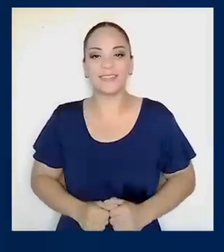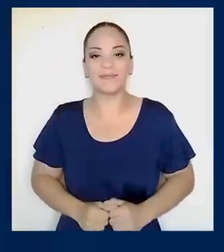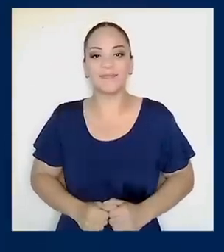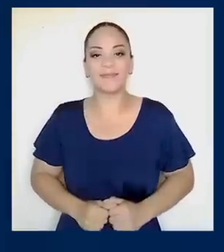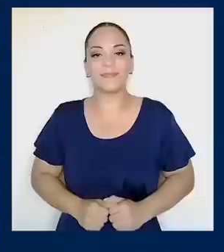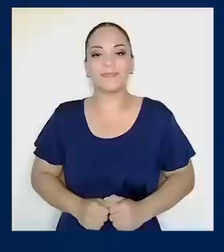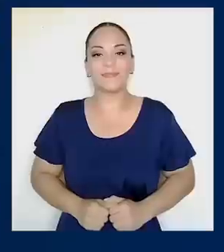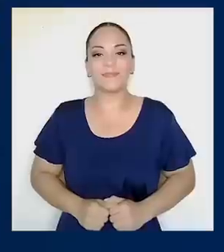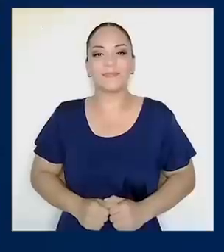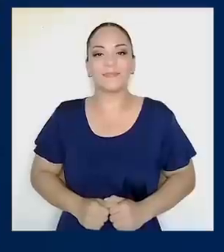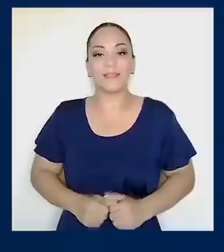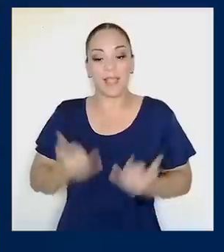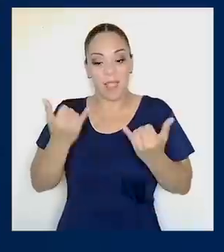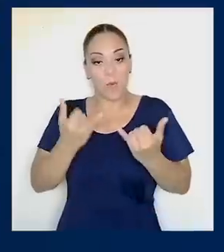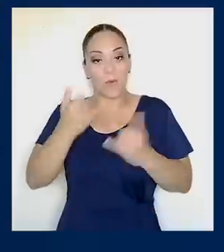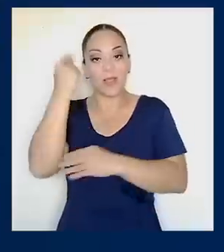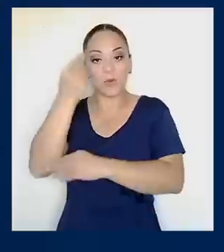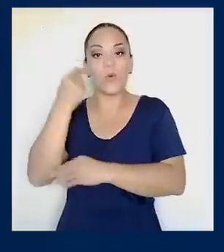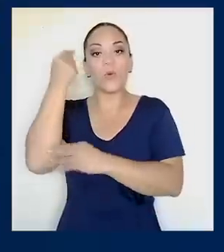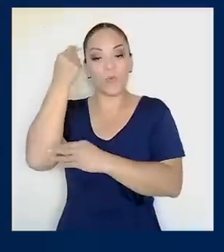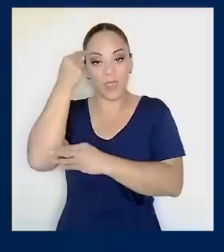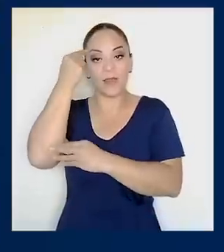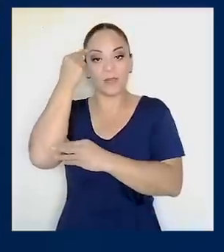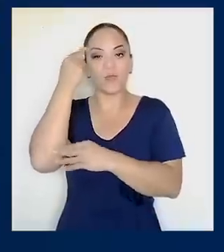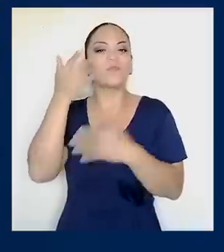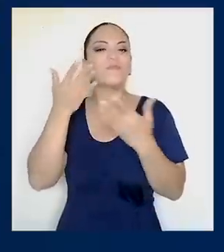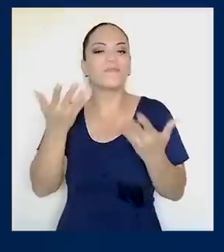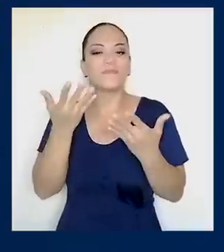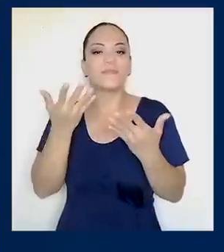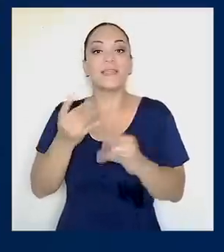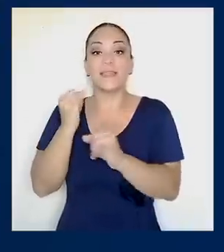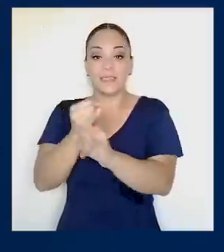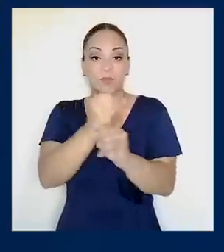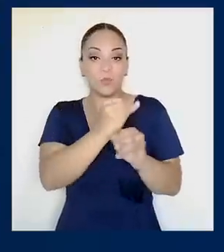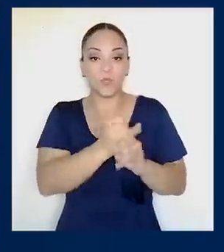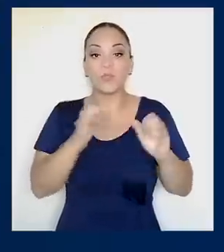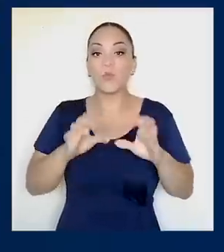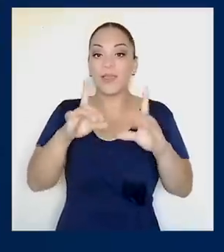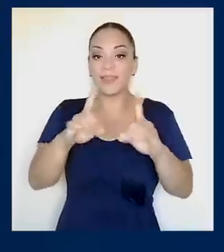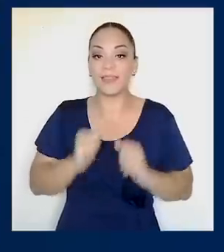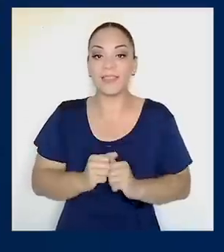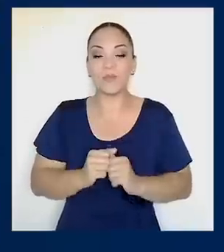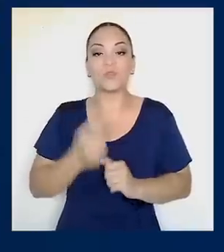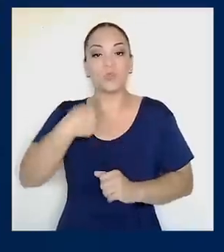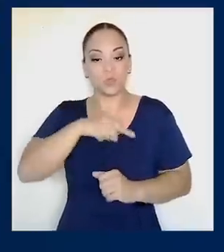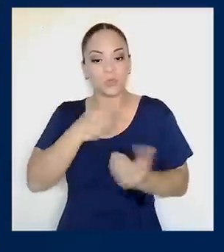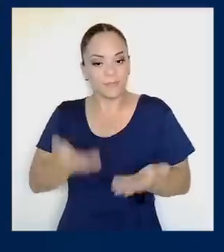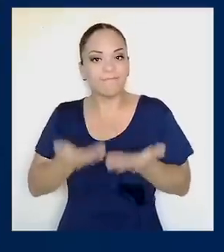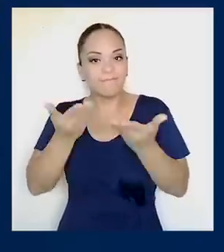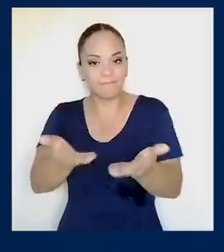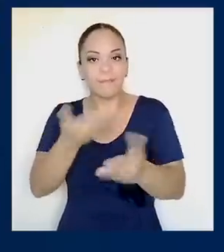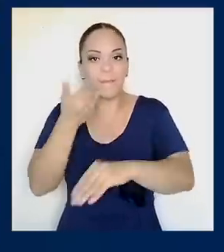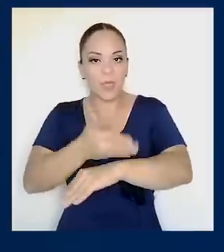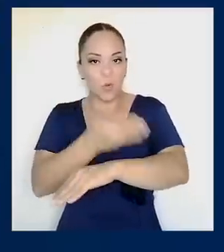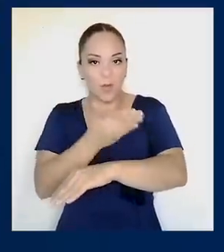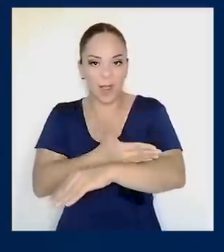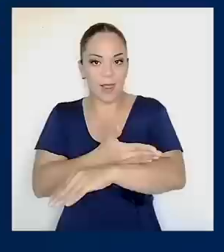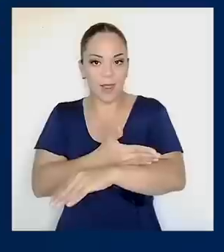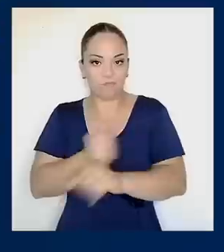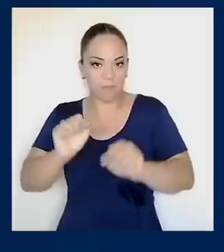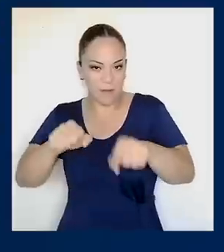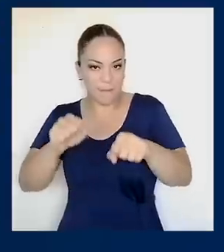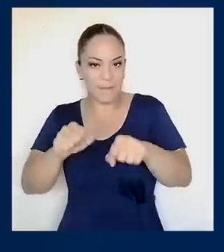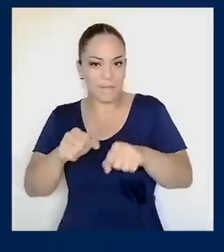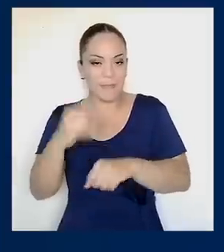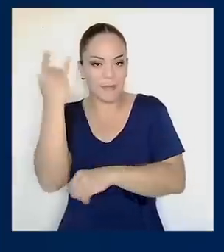Arenas. Durante esta administración, los centros educativos a los que les hemos mejorado el ancho de